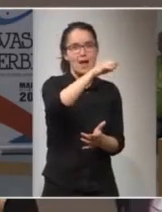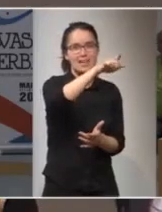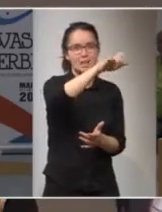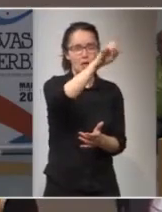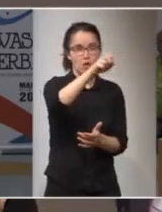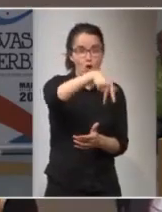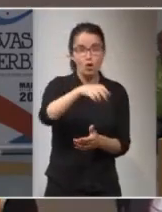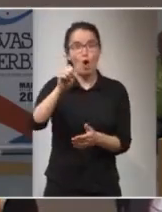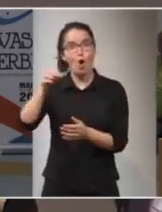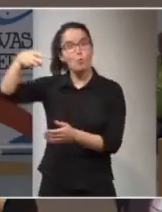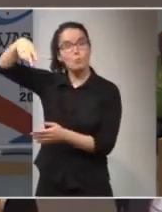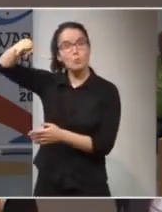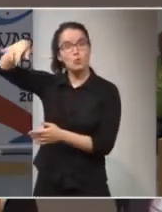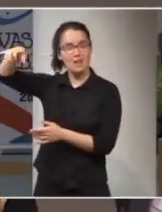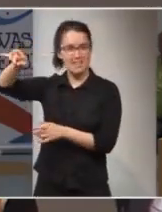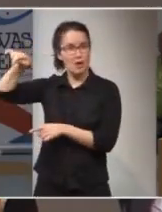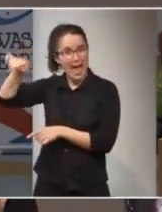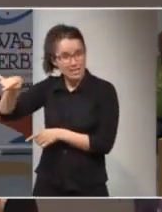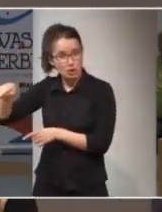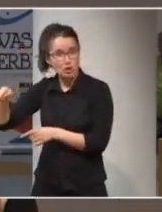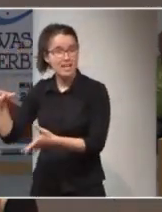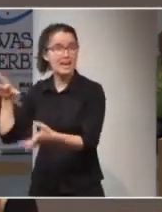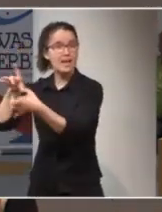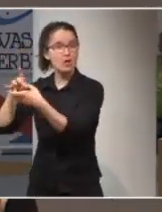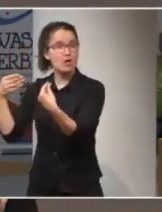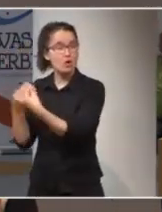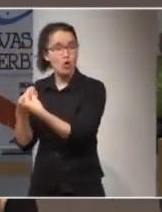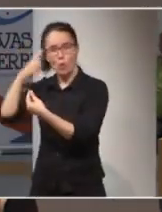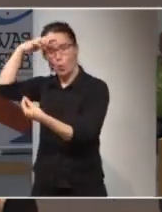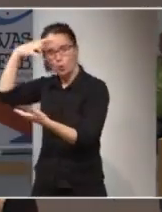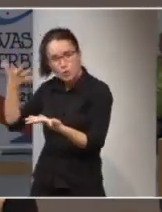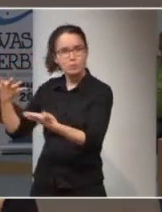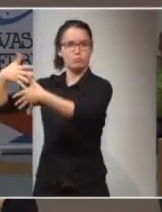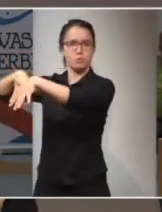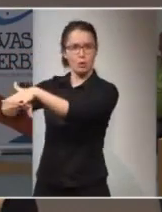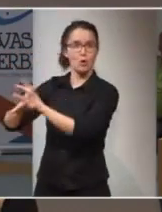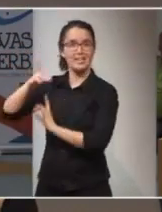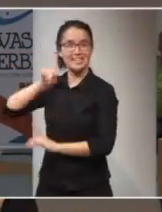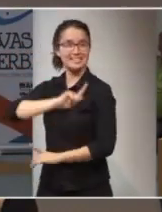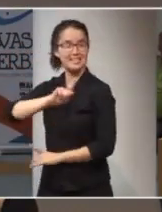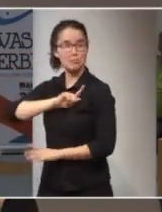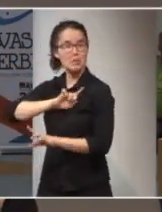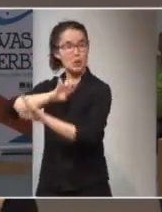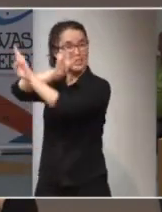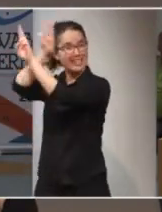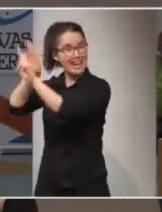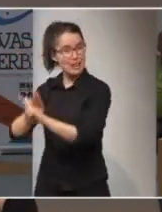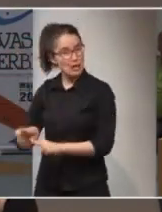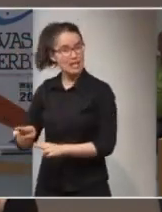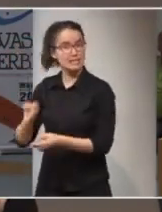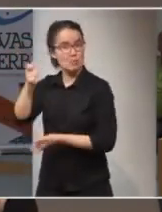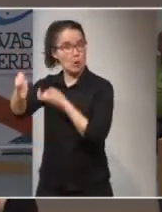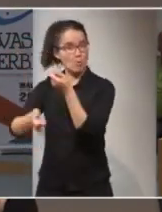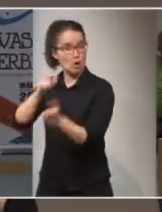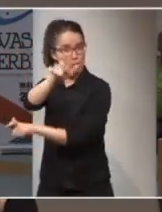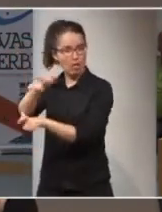nosotros mundialización tiene que ver precisamente con eso, con la convergencia de las culturas, con ese sentimiento internacionalista que va teniendo la